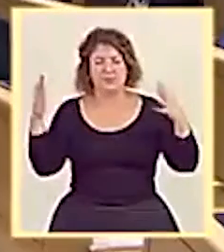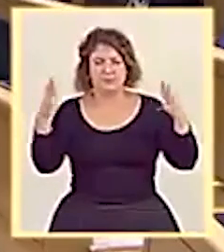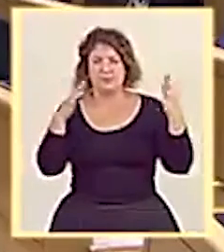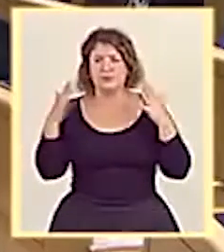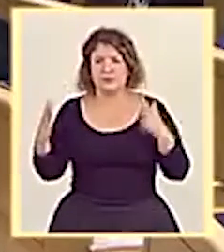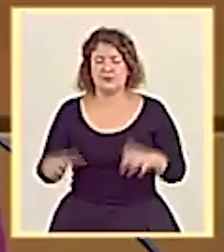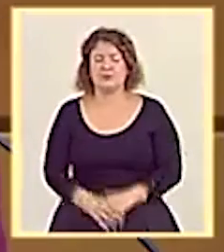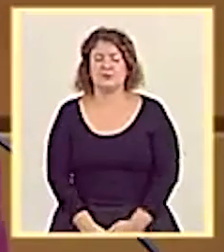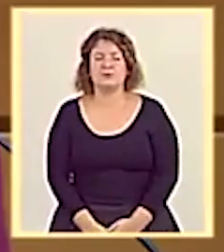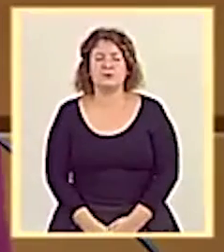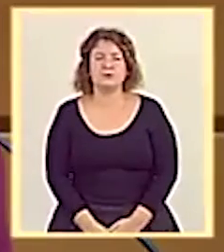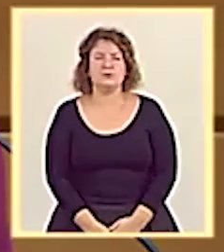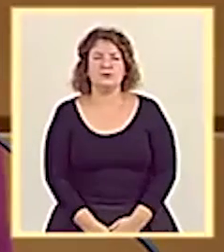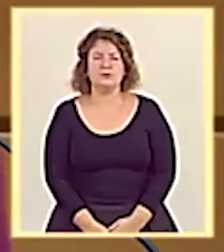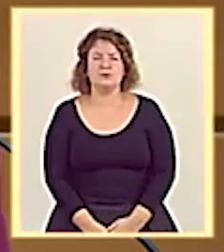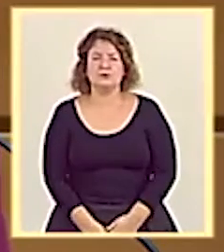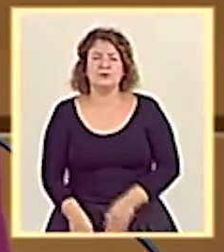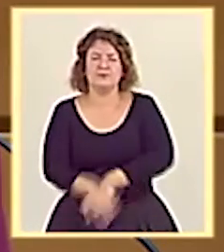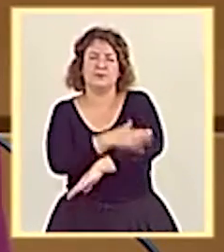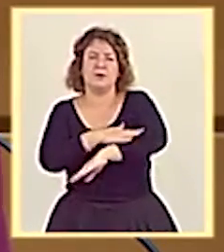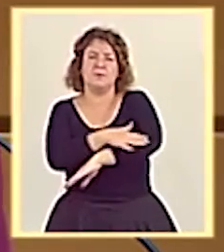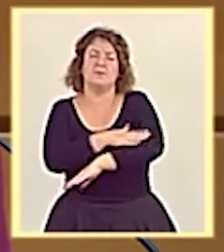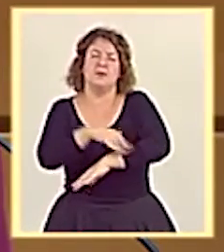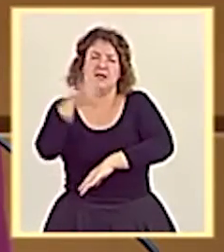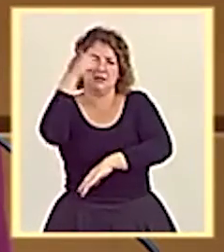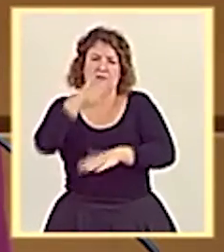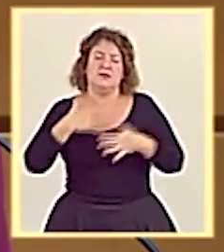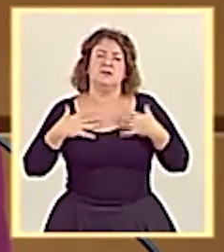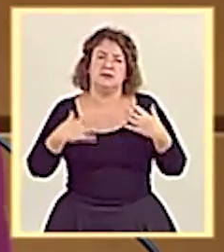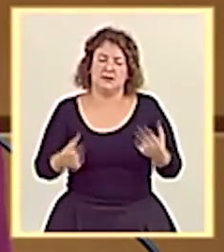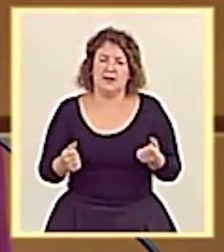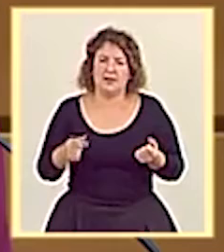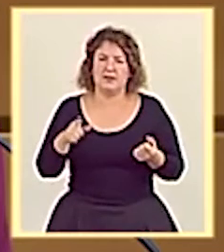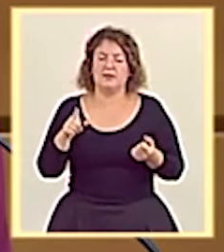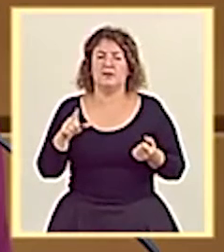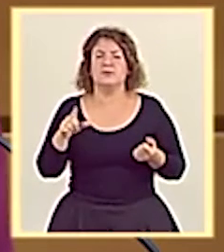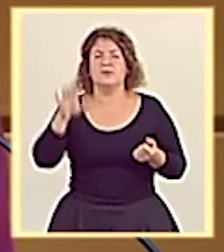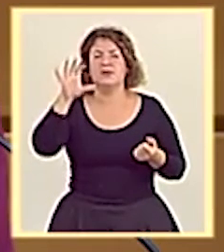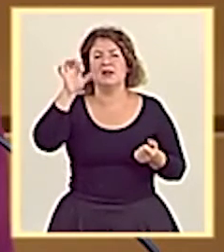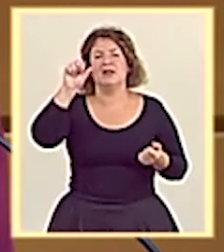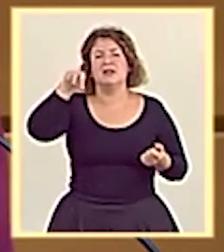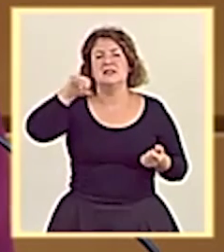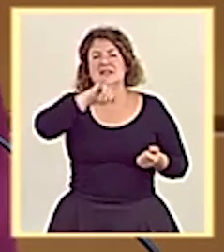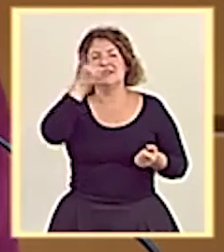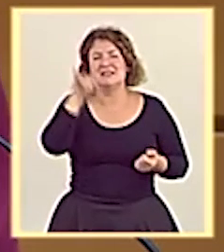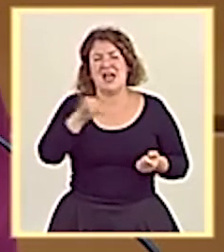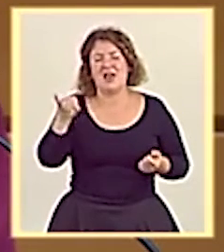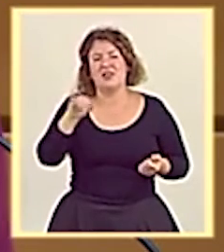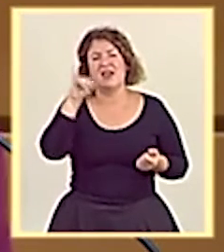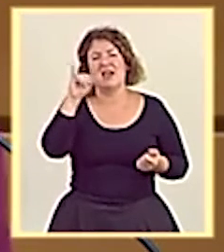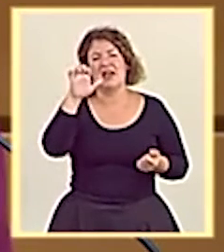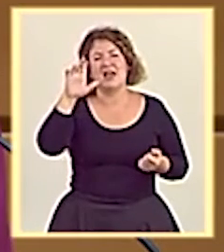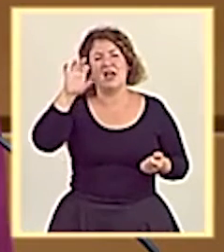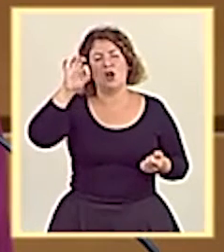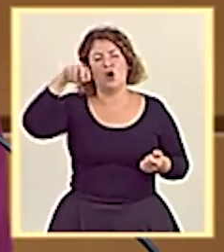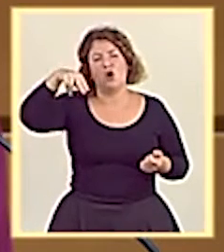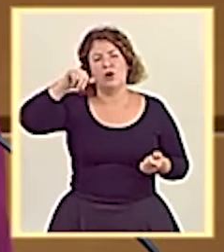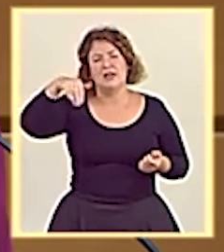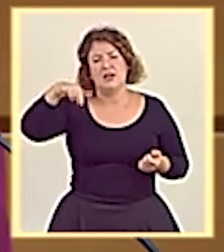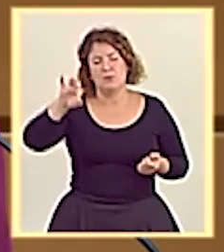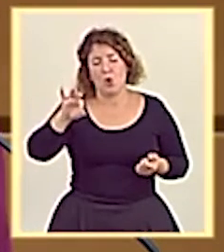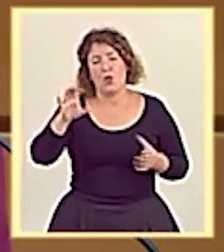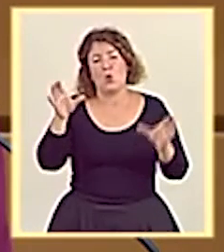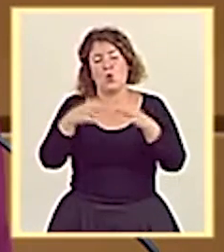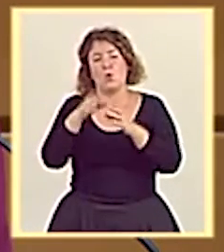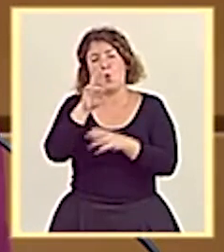Pregunta dirigida al señor ministro de Sanidad de la senadora San Jerónimo del Grupo Parlamentario Popular. Tiene la